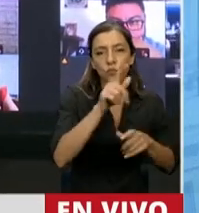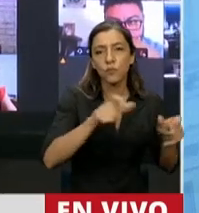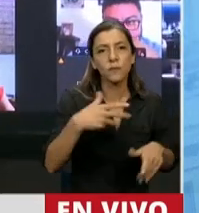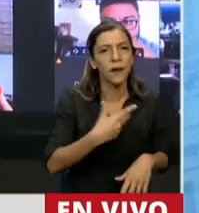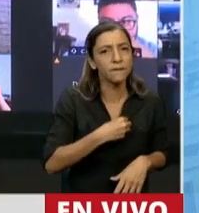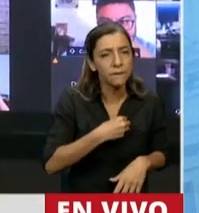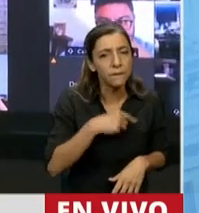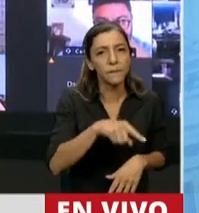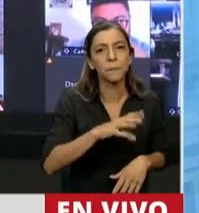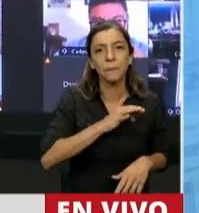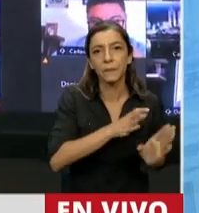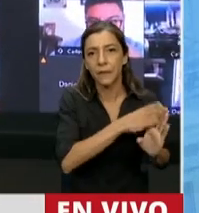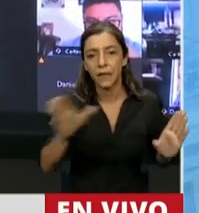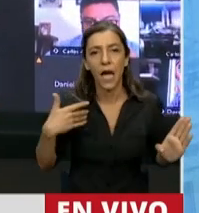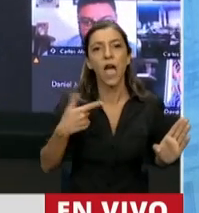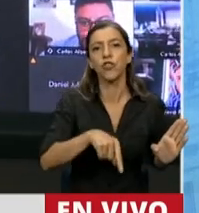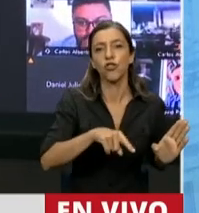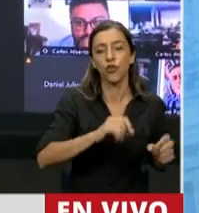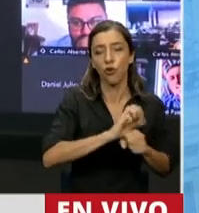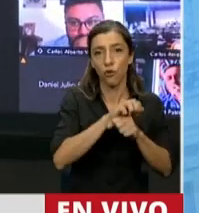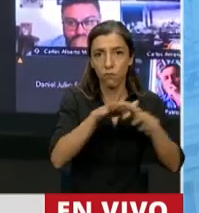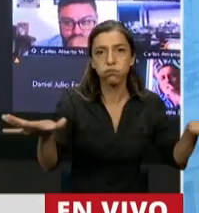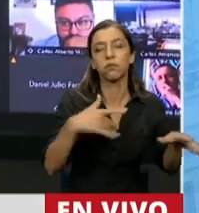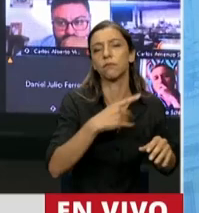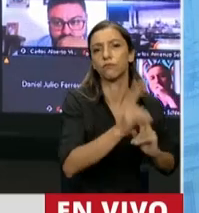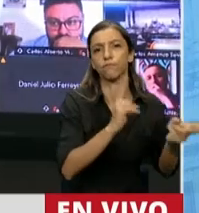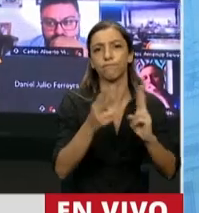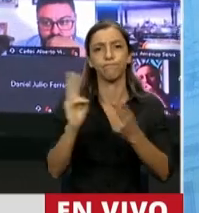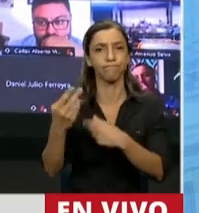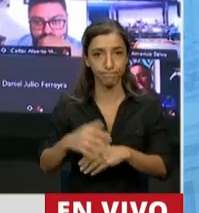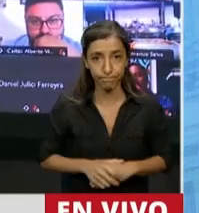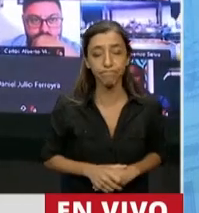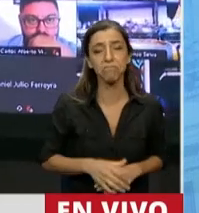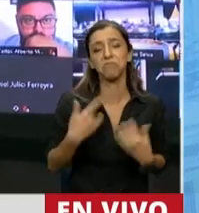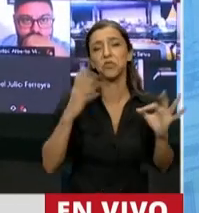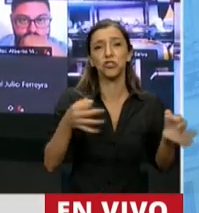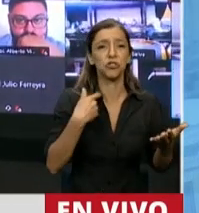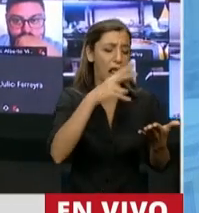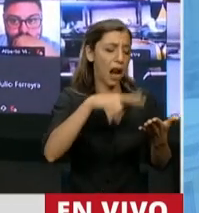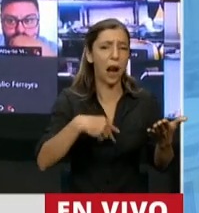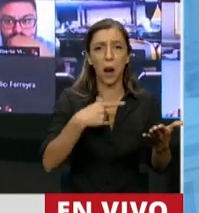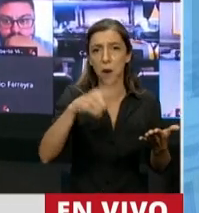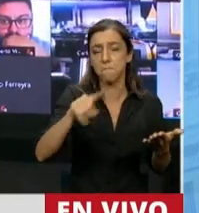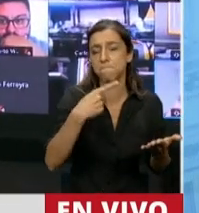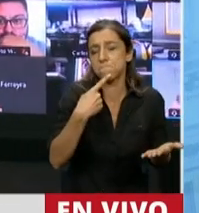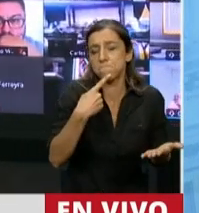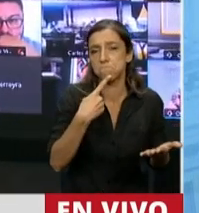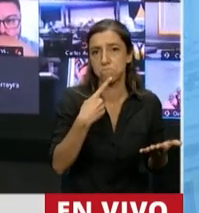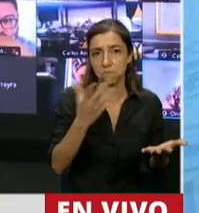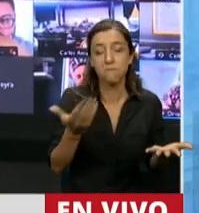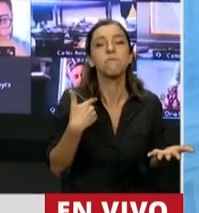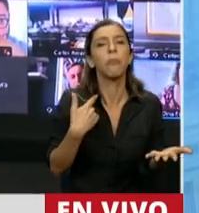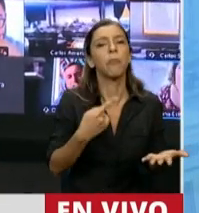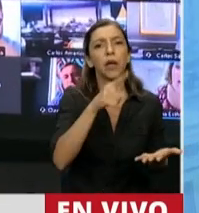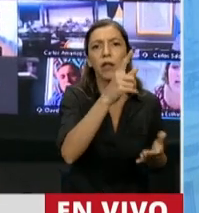fallecieron durante este año de la pandemia. Quizás para ustedes no signifiquen nada estos nombres, pero para sus comunidades y las